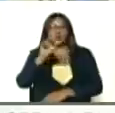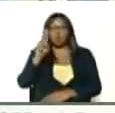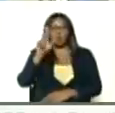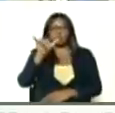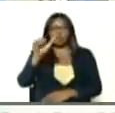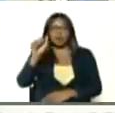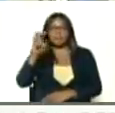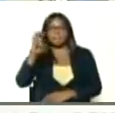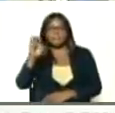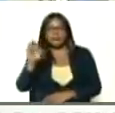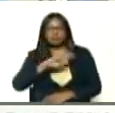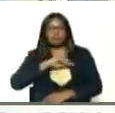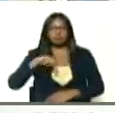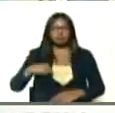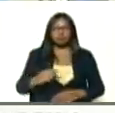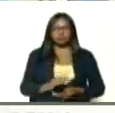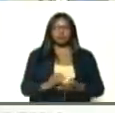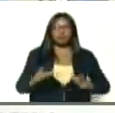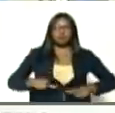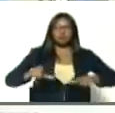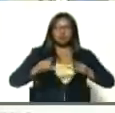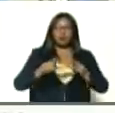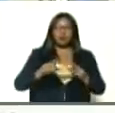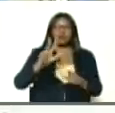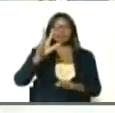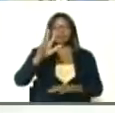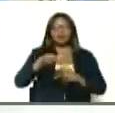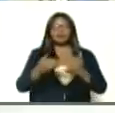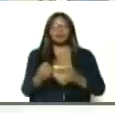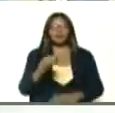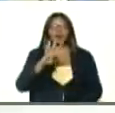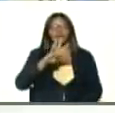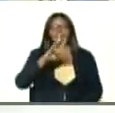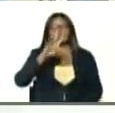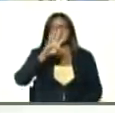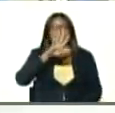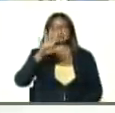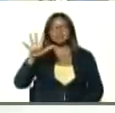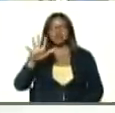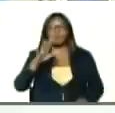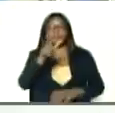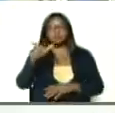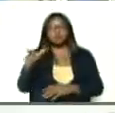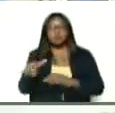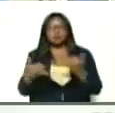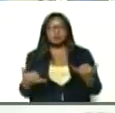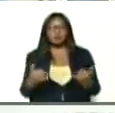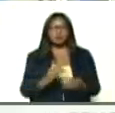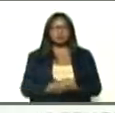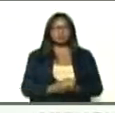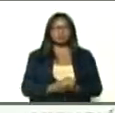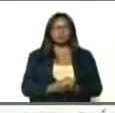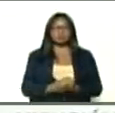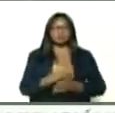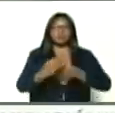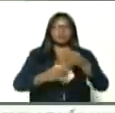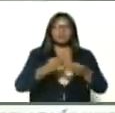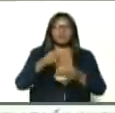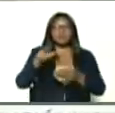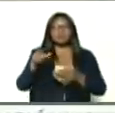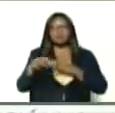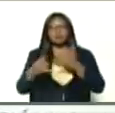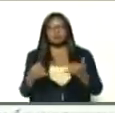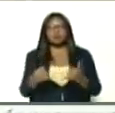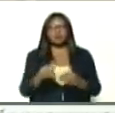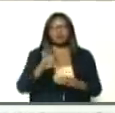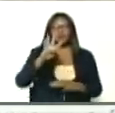de los Seguros Sociales, esta área, COVID-3, con 45 camas, 41 camas, para tratar, pacientes leves, moderados,